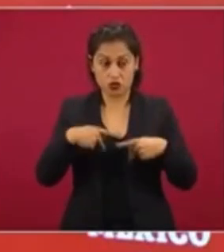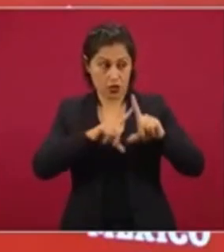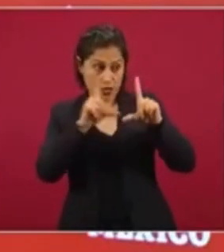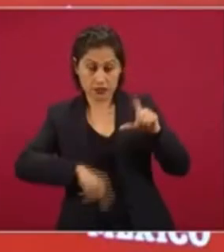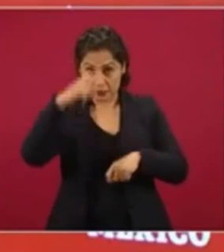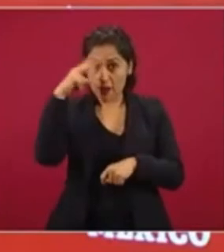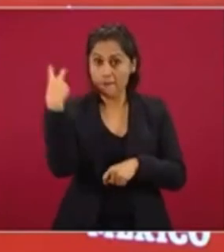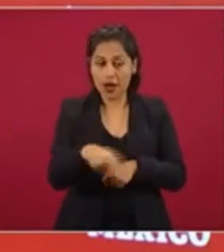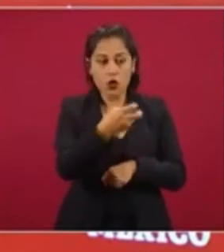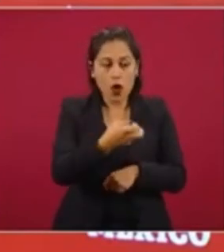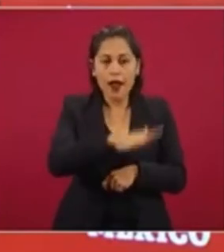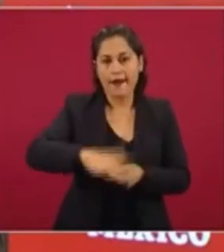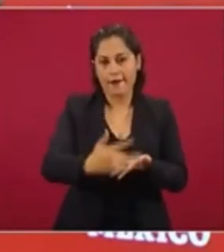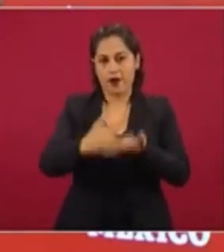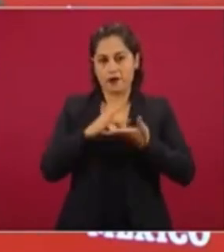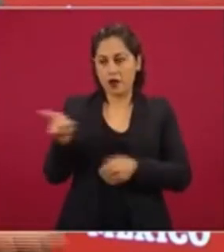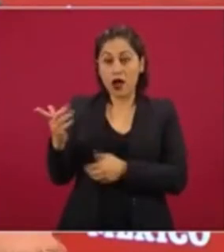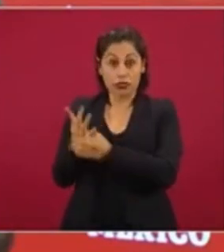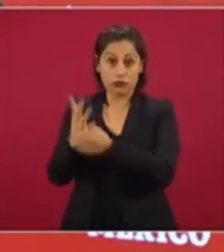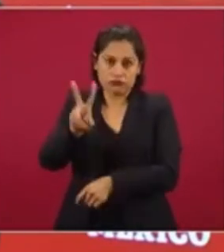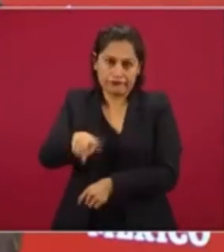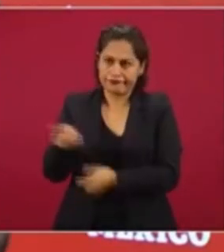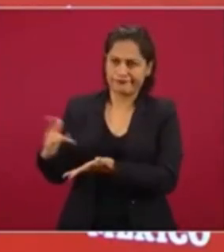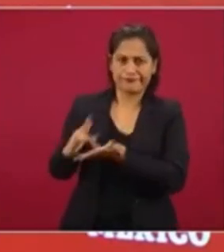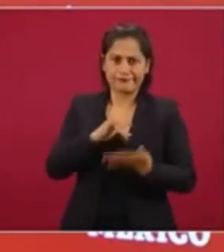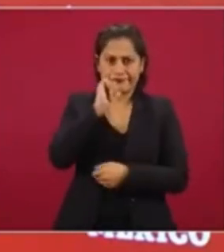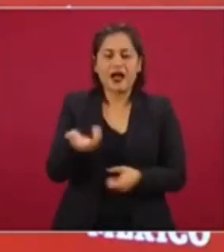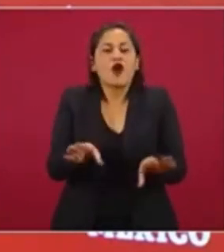tiene razón, que plantea. Él no me apoyó, pues ¿cómo me va a apoyar?